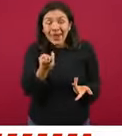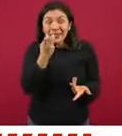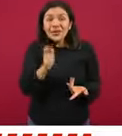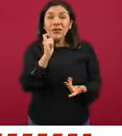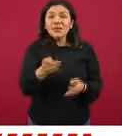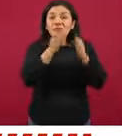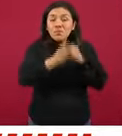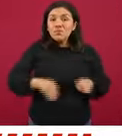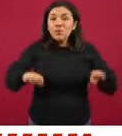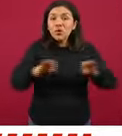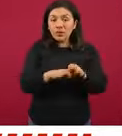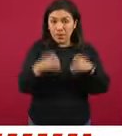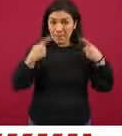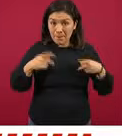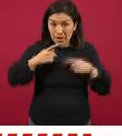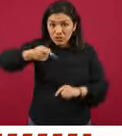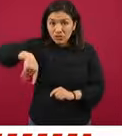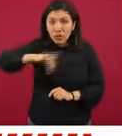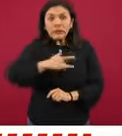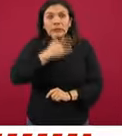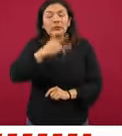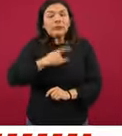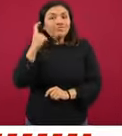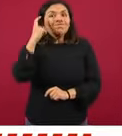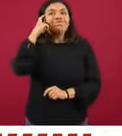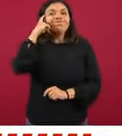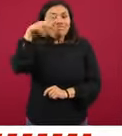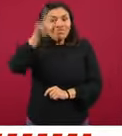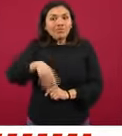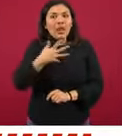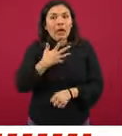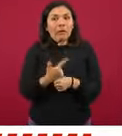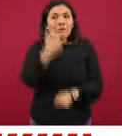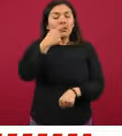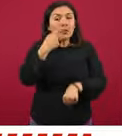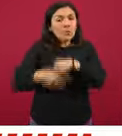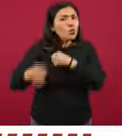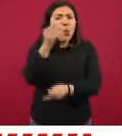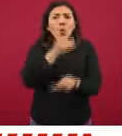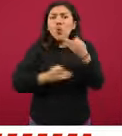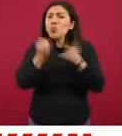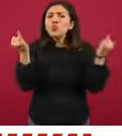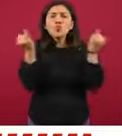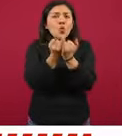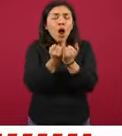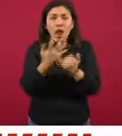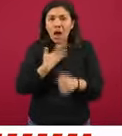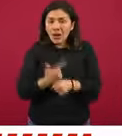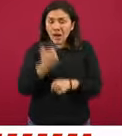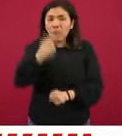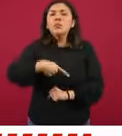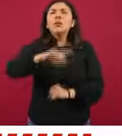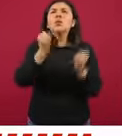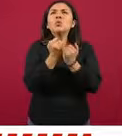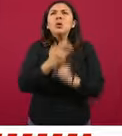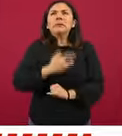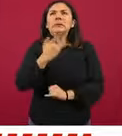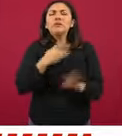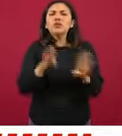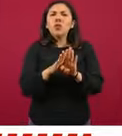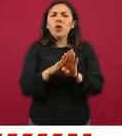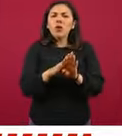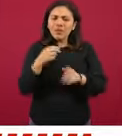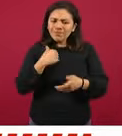que la gente tanto tenga esta percepción de riesgo, todos estamos en riesgo, pero también tenga este acto de